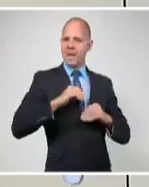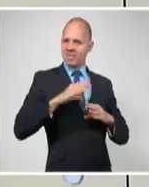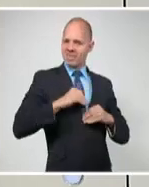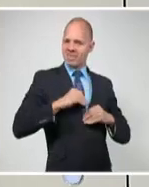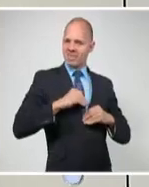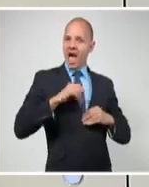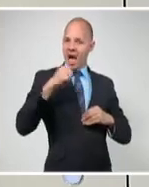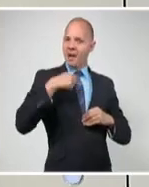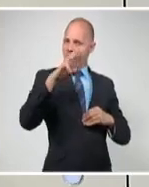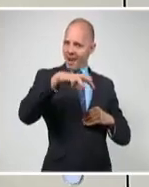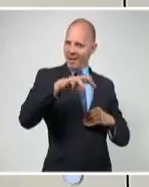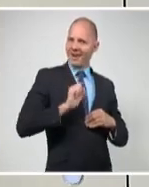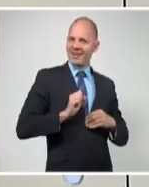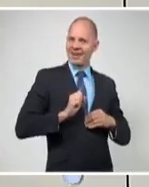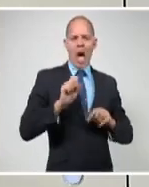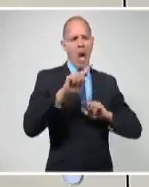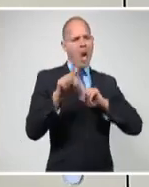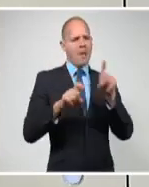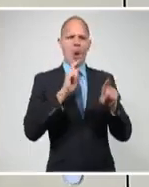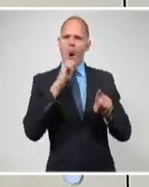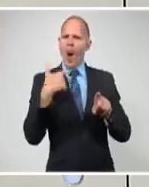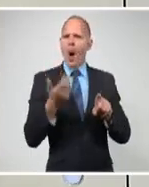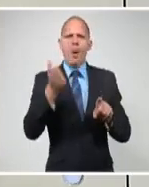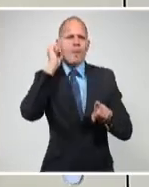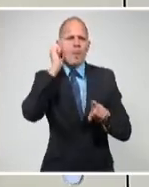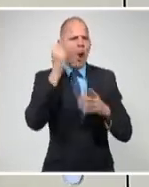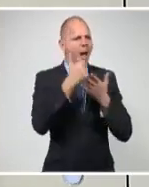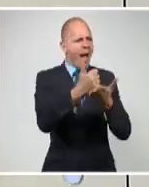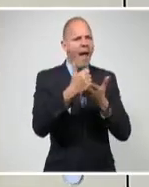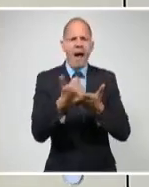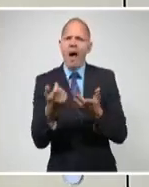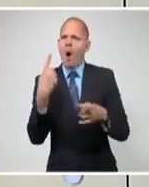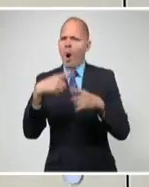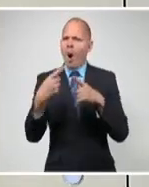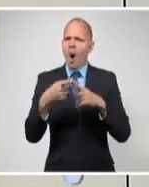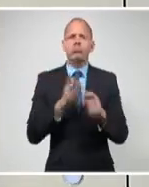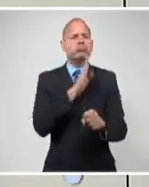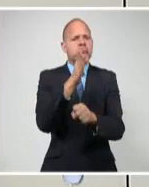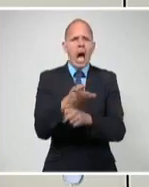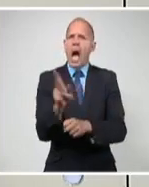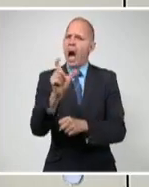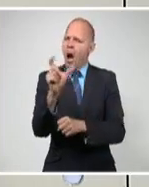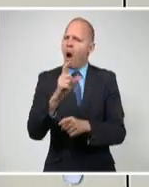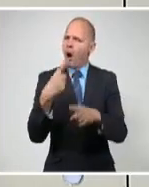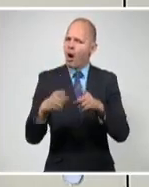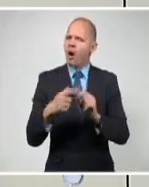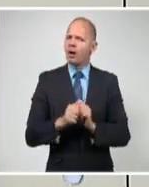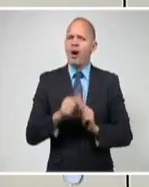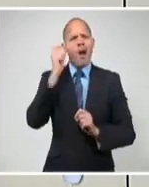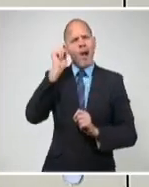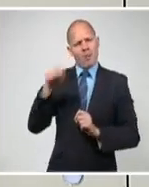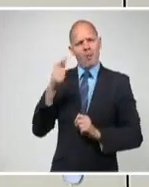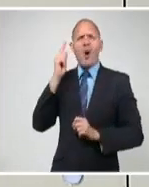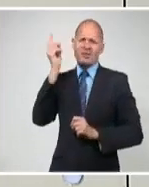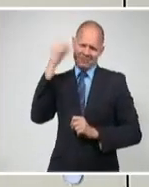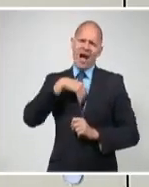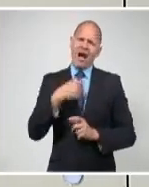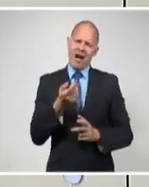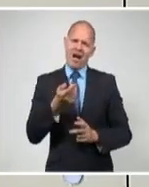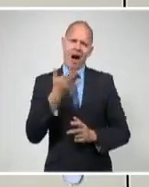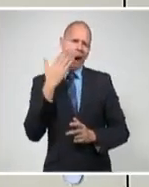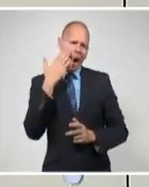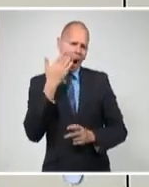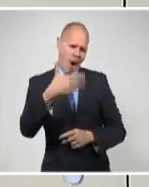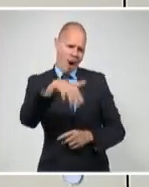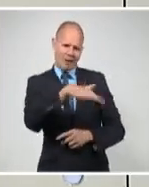social de las mujeres cubanas. Ella conoce Cuba mucho mejor que los que gritan a los cuatro vientos ser dueños de la narrativa cubana, los